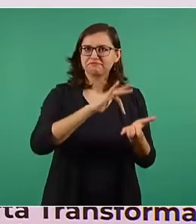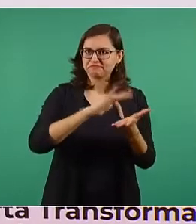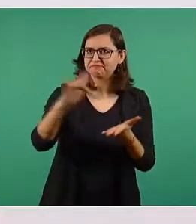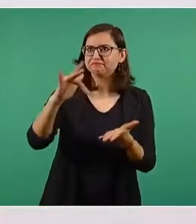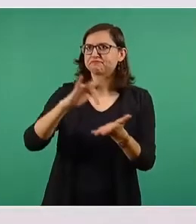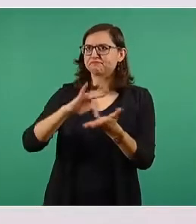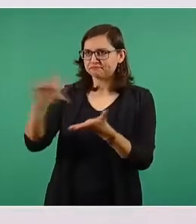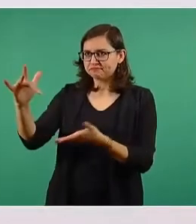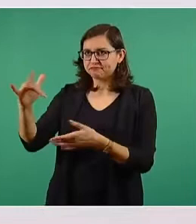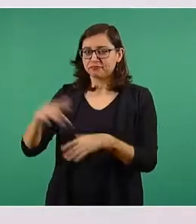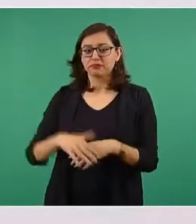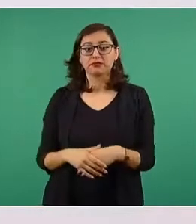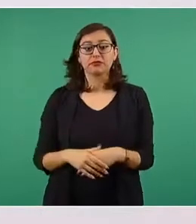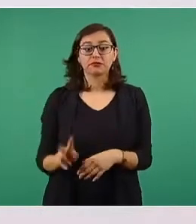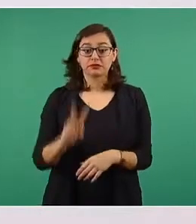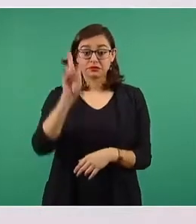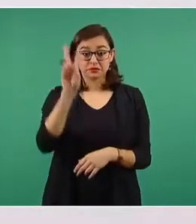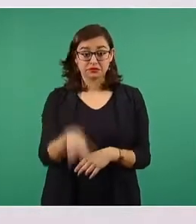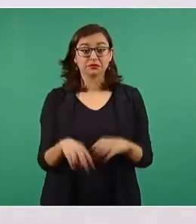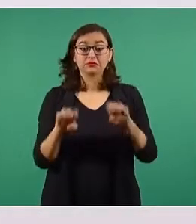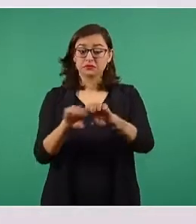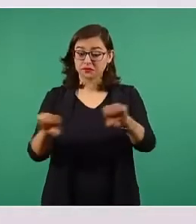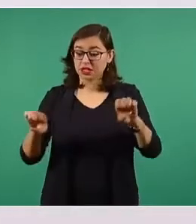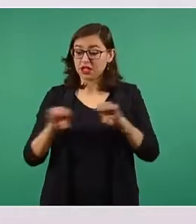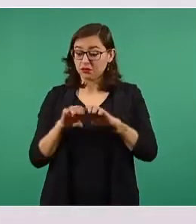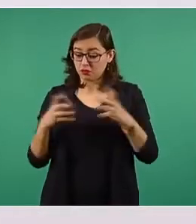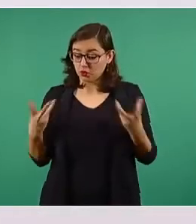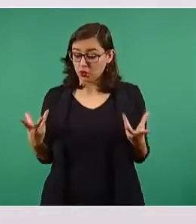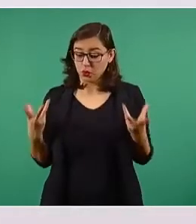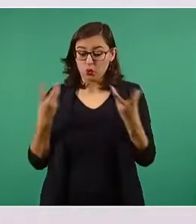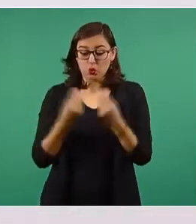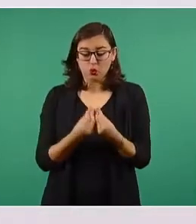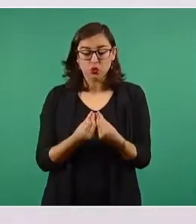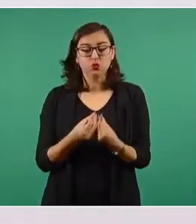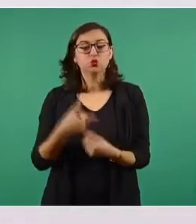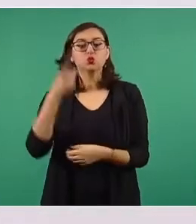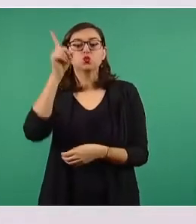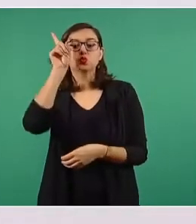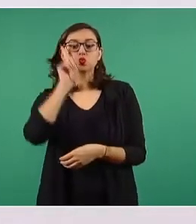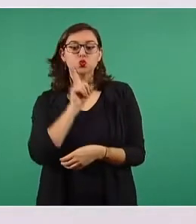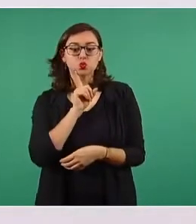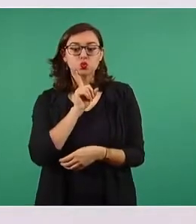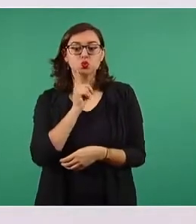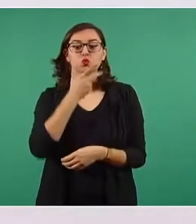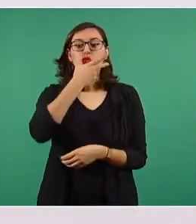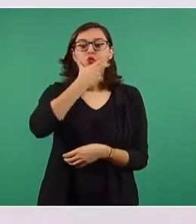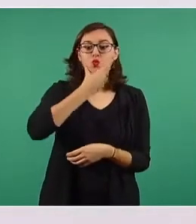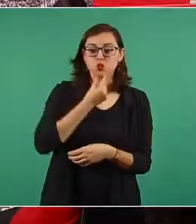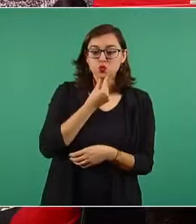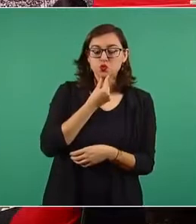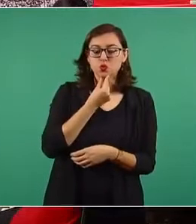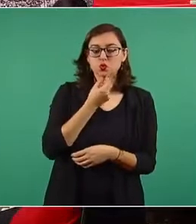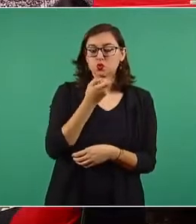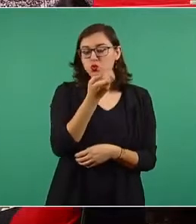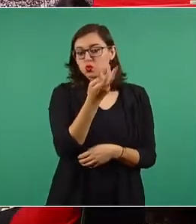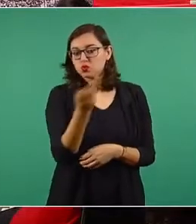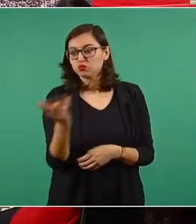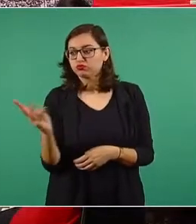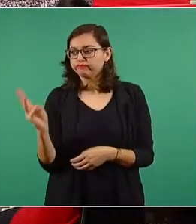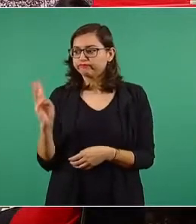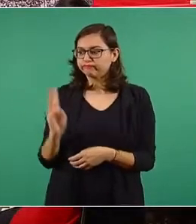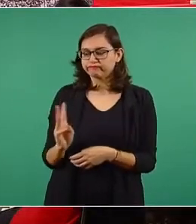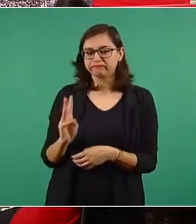Es un equipo de trabajo de mujeres y de hombres que han